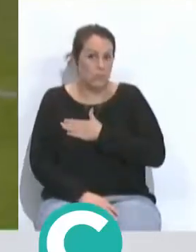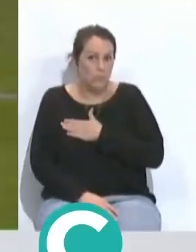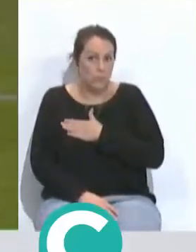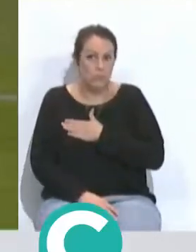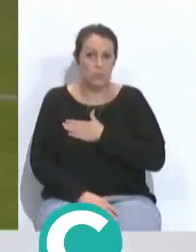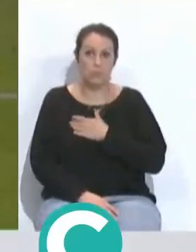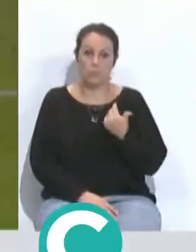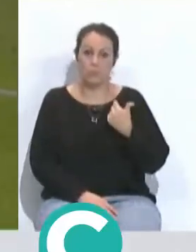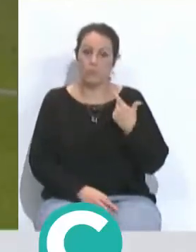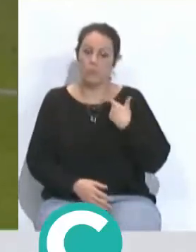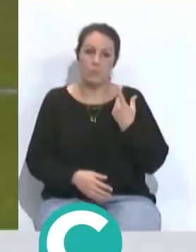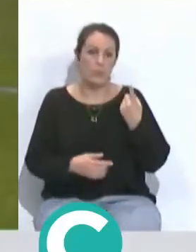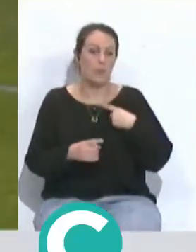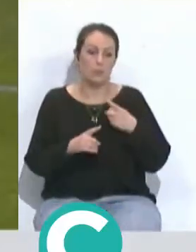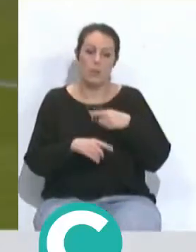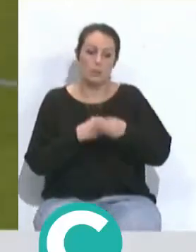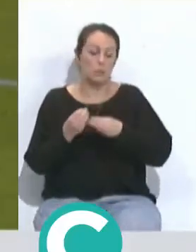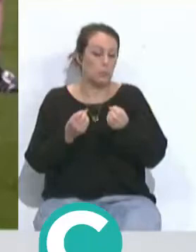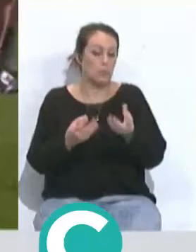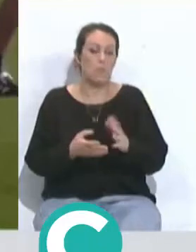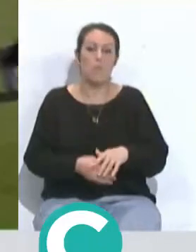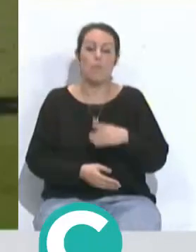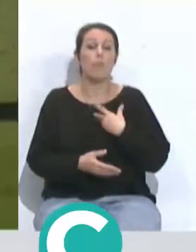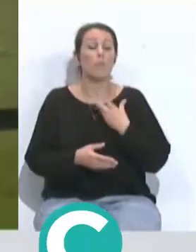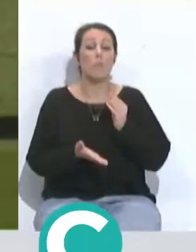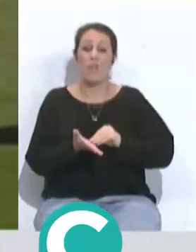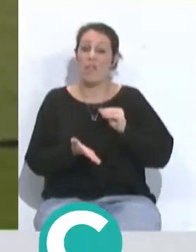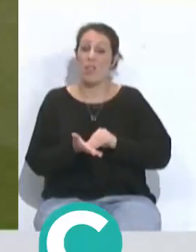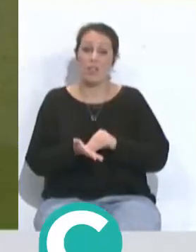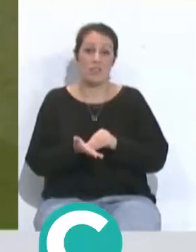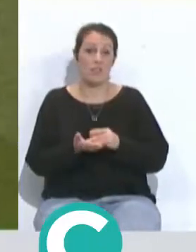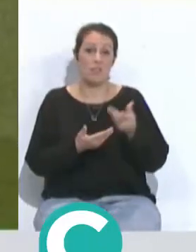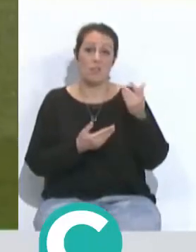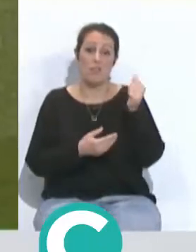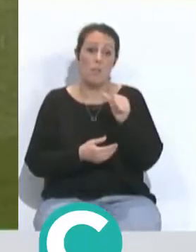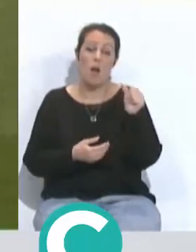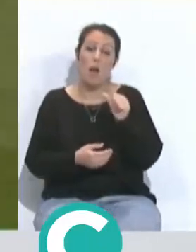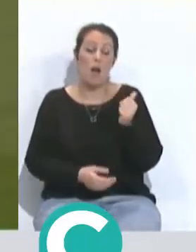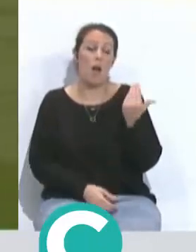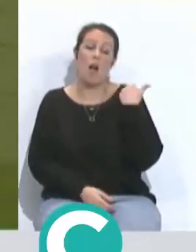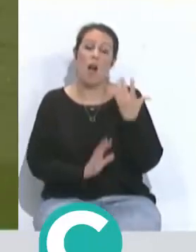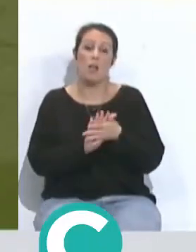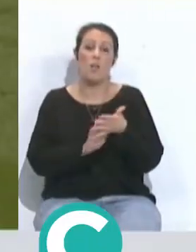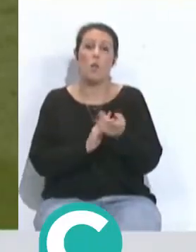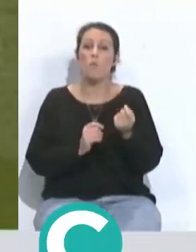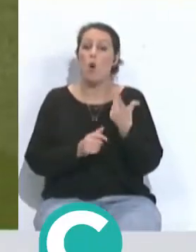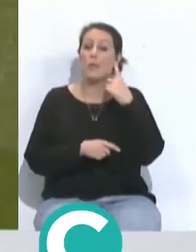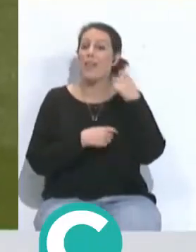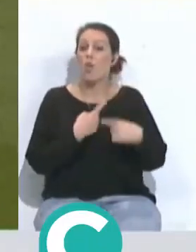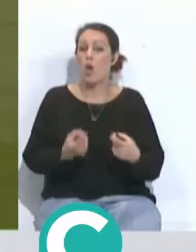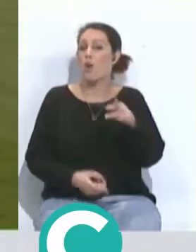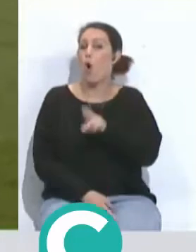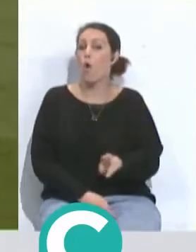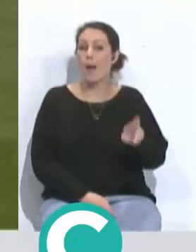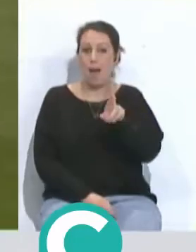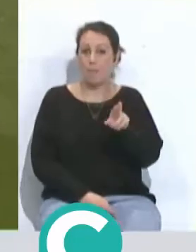decir que ese es González, para mí ha acertado. Claro, es que muchas veces, semanas atrás te estaba hablando de que era un poco recuperar tradiciones. Yo no